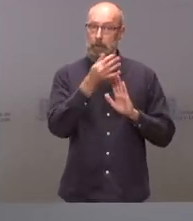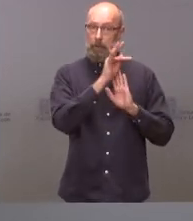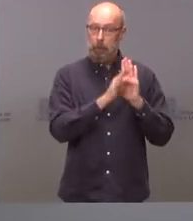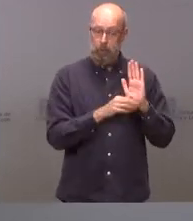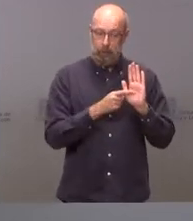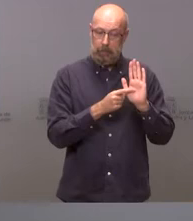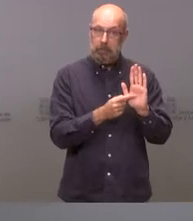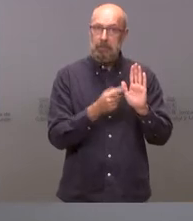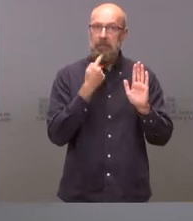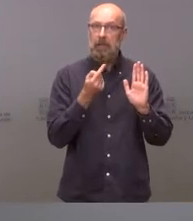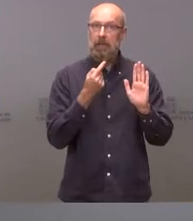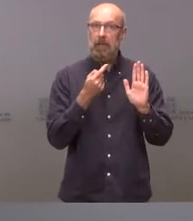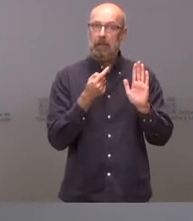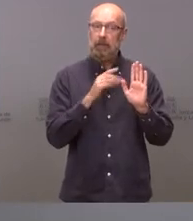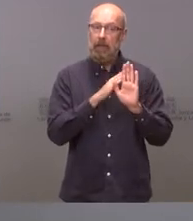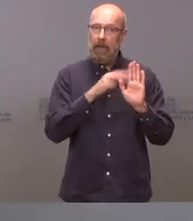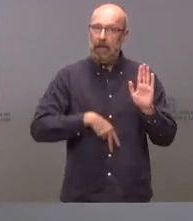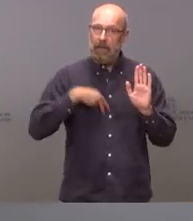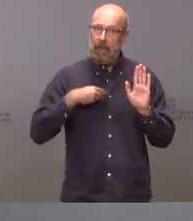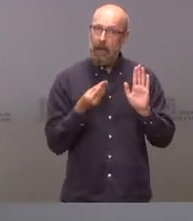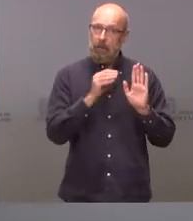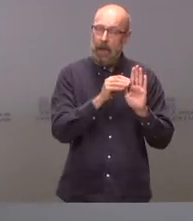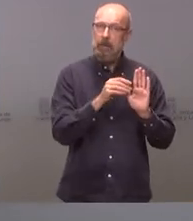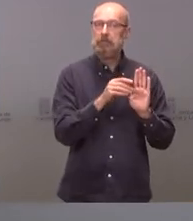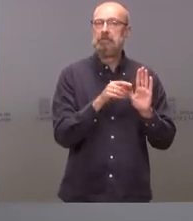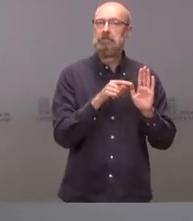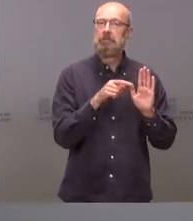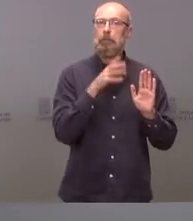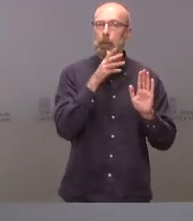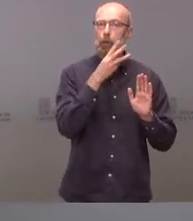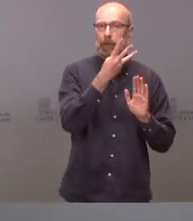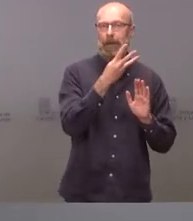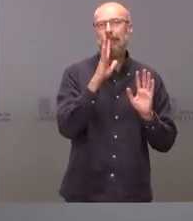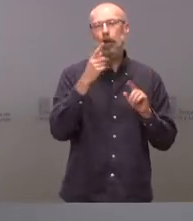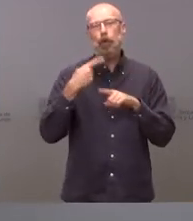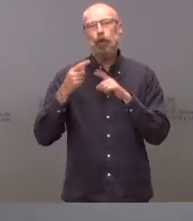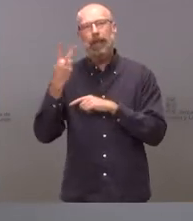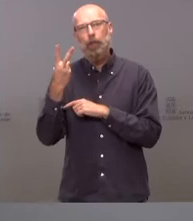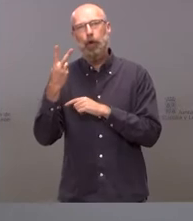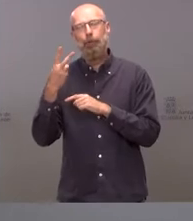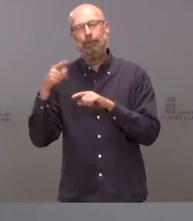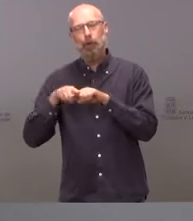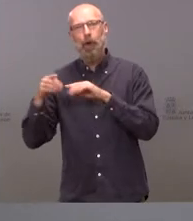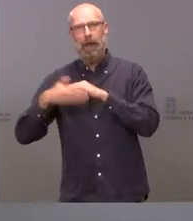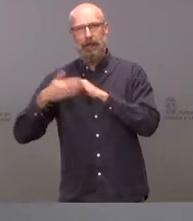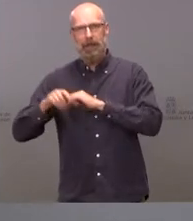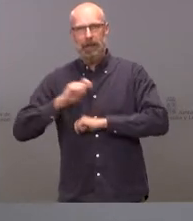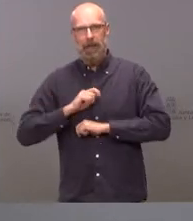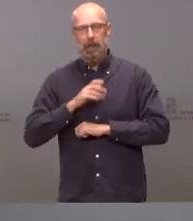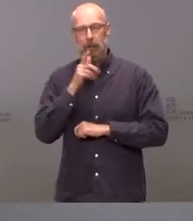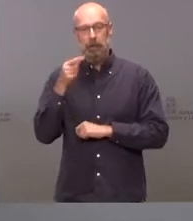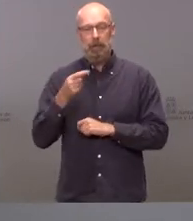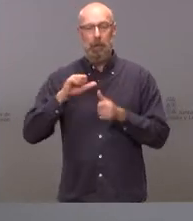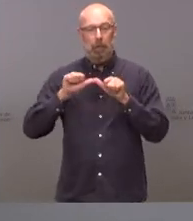tendencia hacia el alza, hay dos que limitan la posibilidad de un mayor crecimiento. En primer lugar, la evolución del modelo de financiación de las